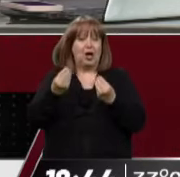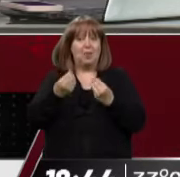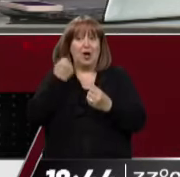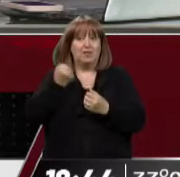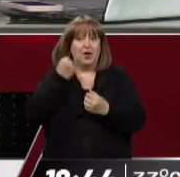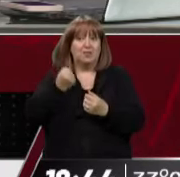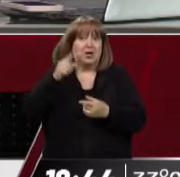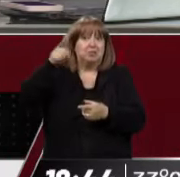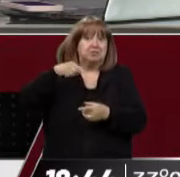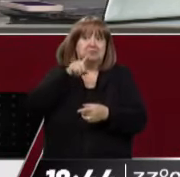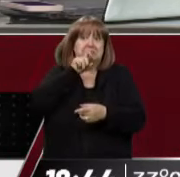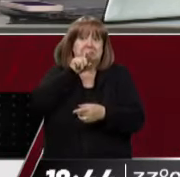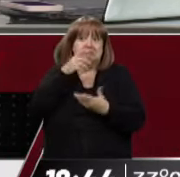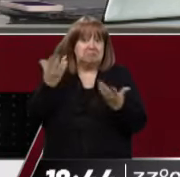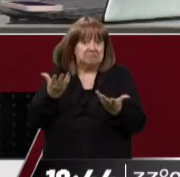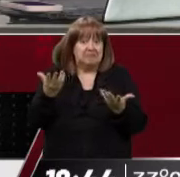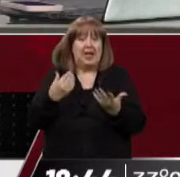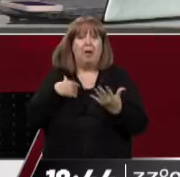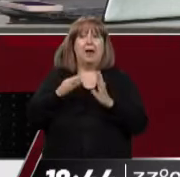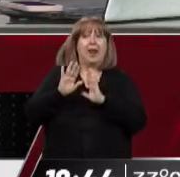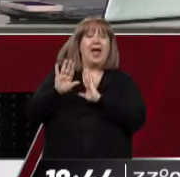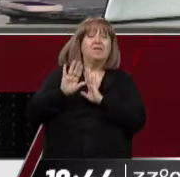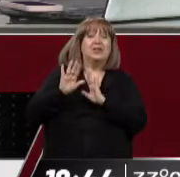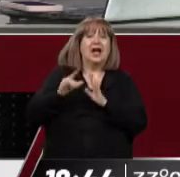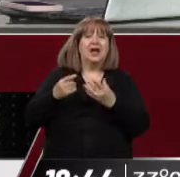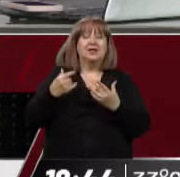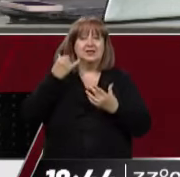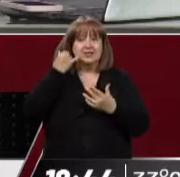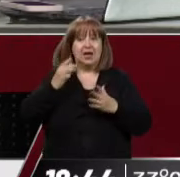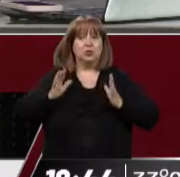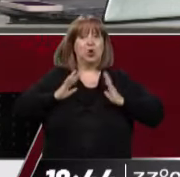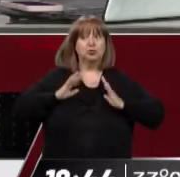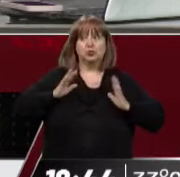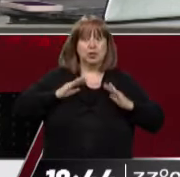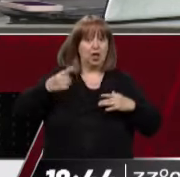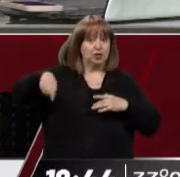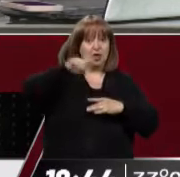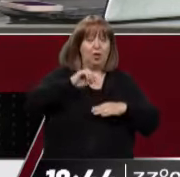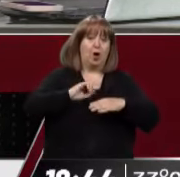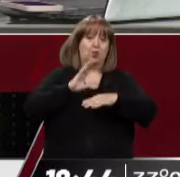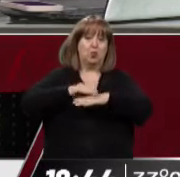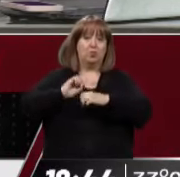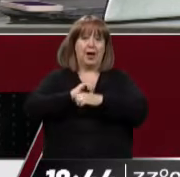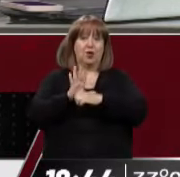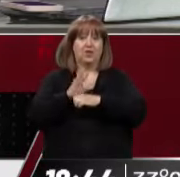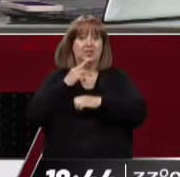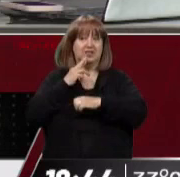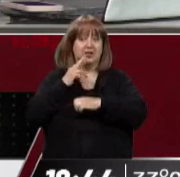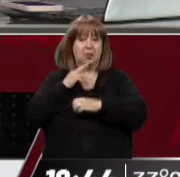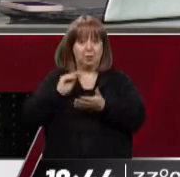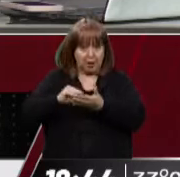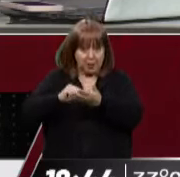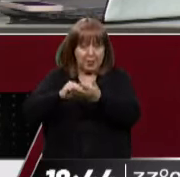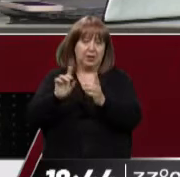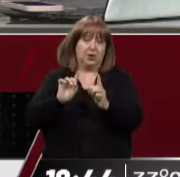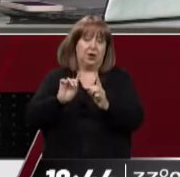informado y saber de qué se trata. Para evitar alarmar. Uno ya demasiado alarmado hemos pasado, no con toda la época de pandemia y demás, para seguir alarmándonos.